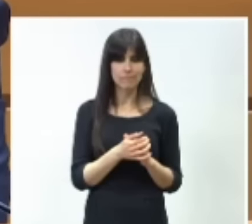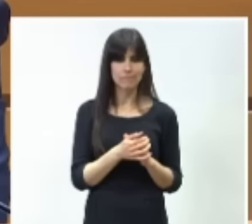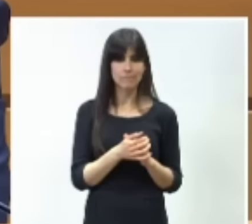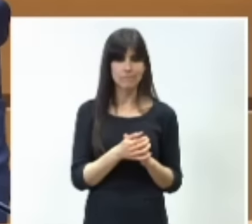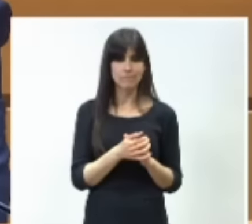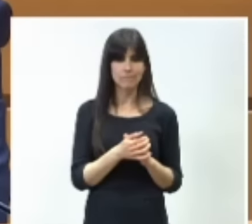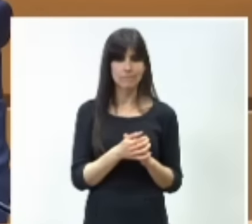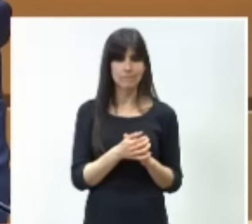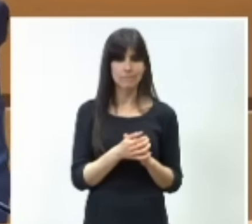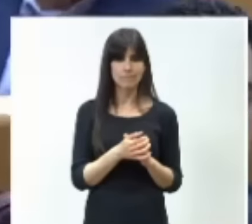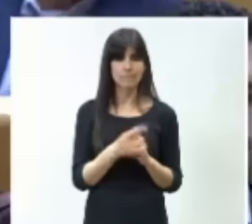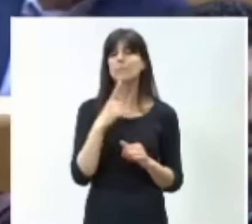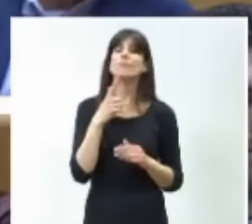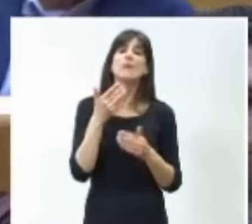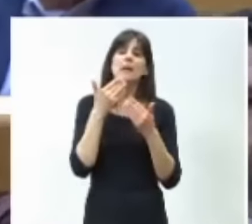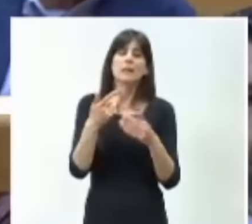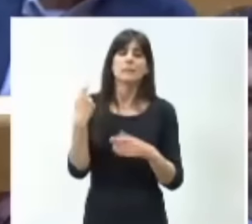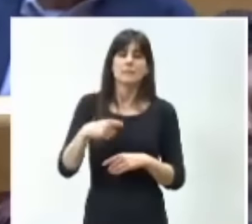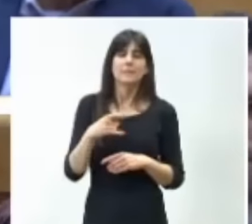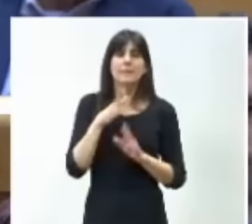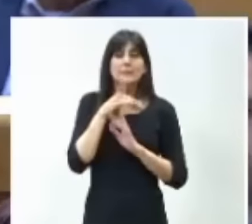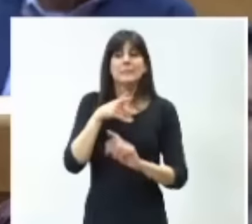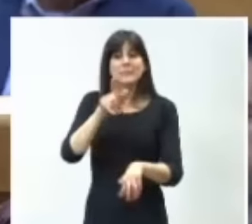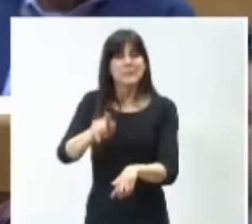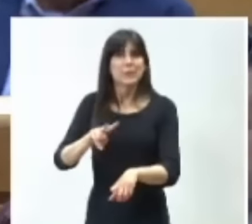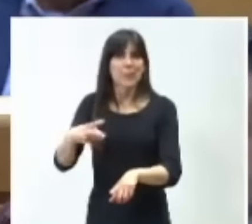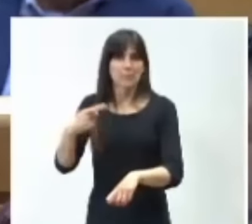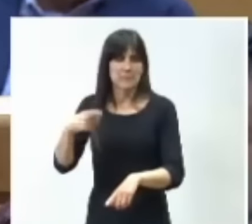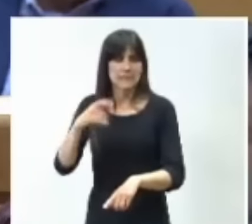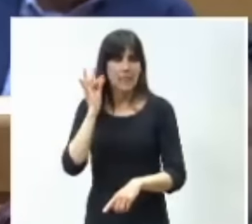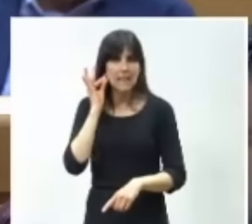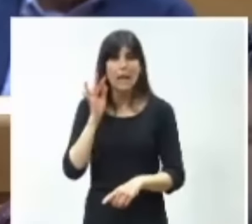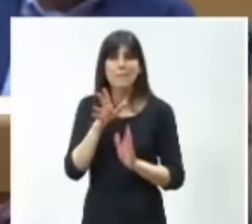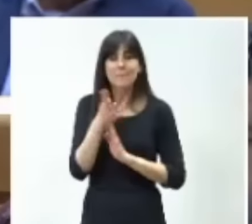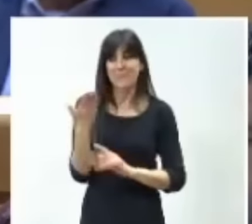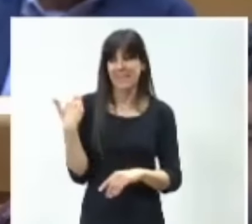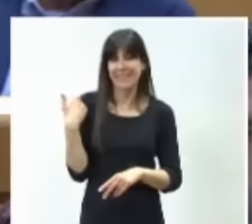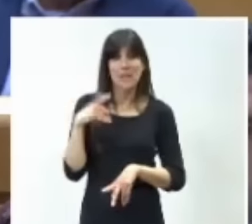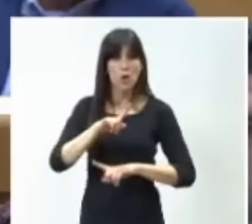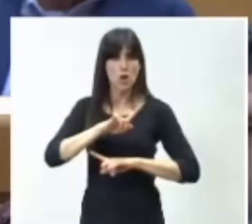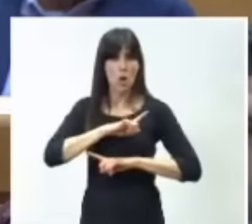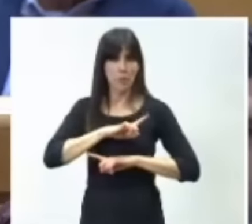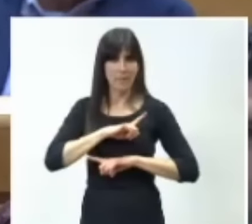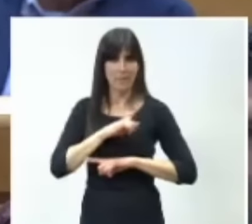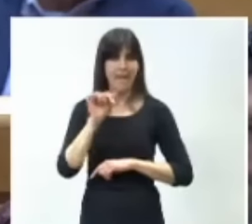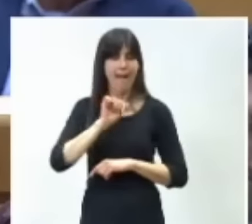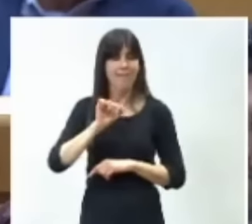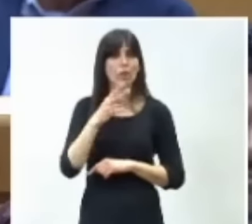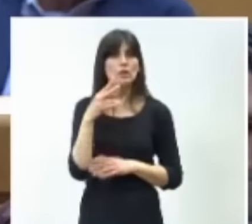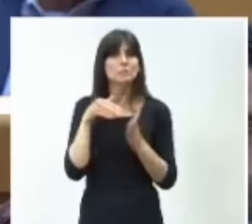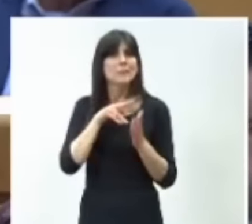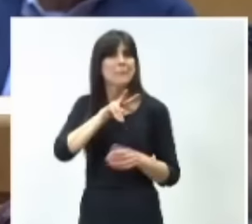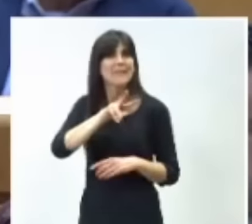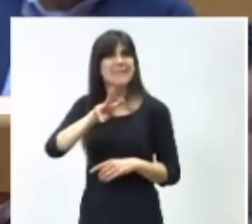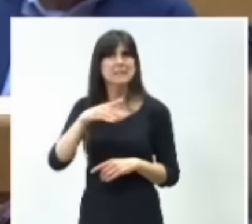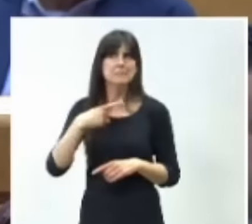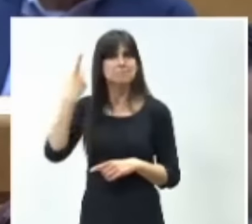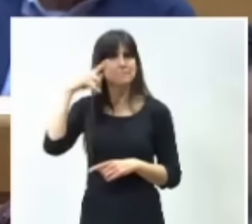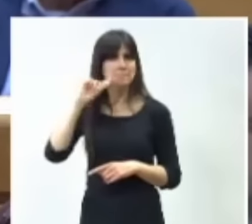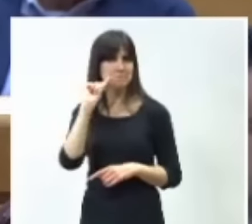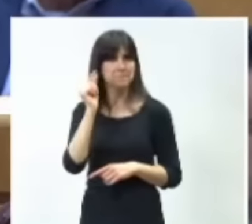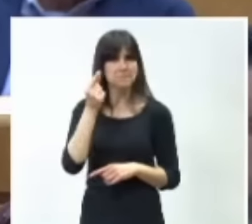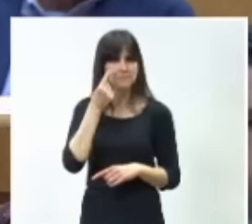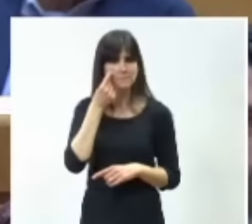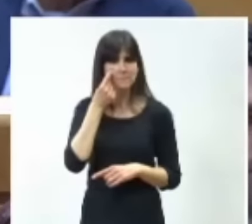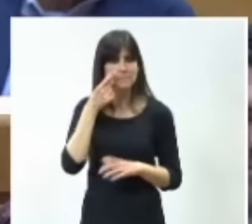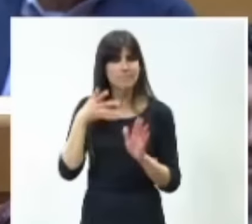Muchas gracias, señor presidente. Señora vicepresidenta, recientemente, en noviembre del año 2023, conocíamos que el tramo